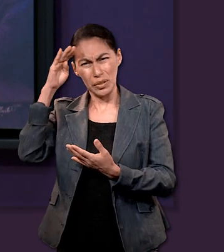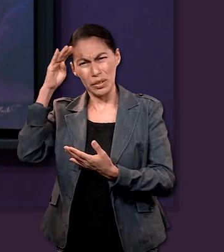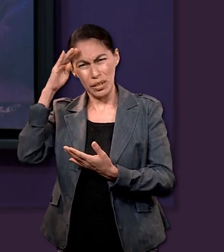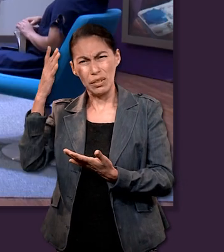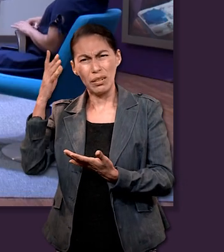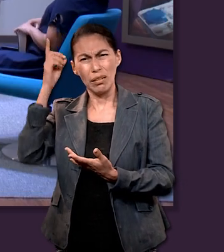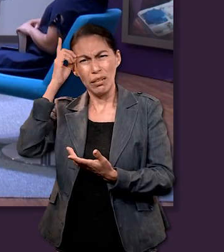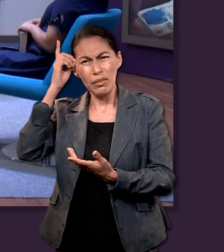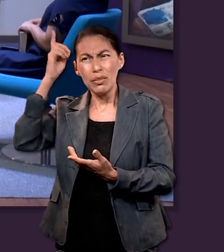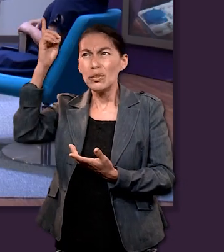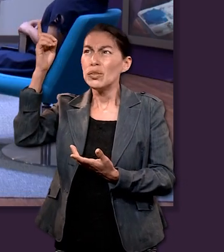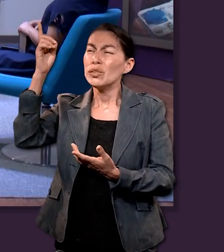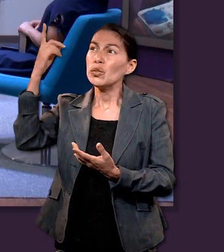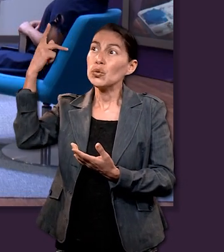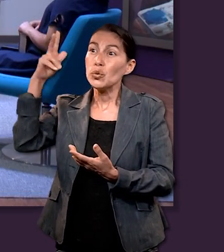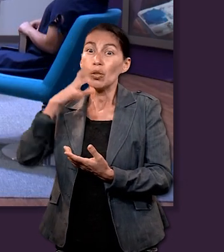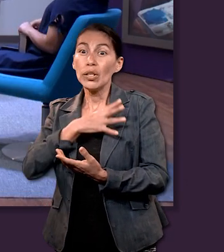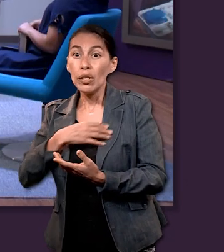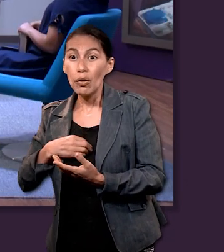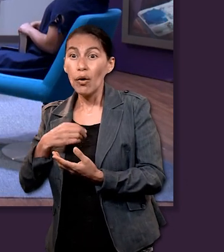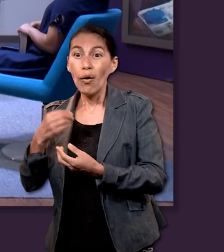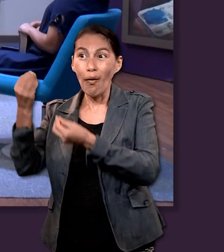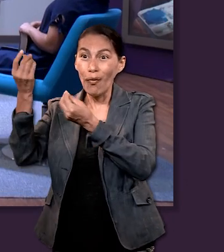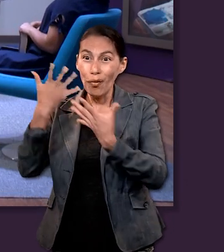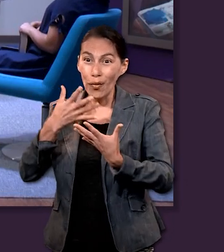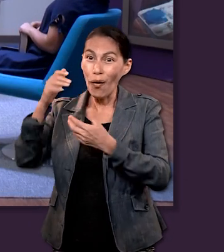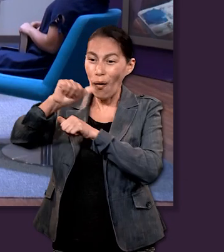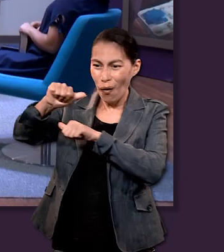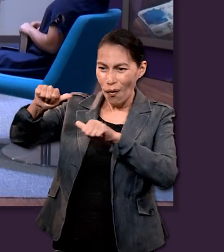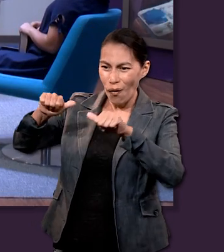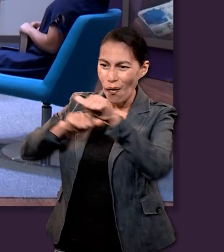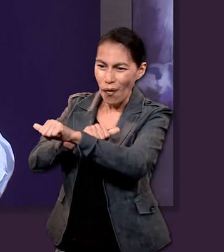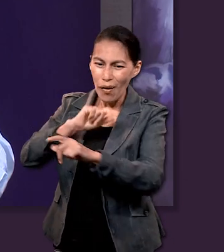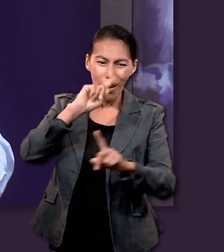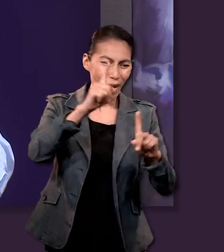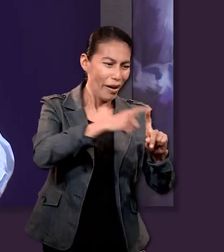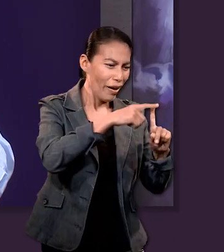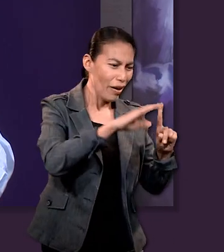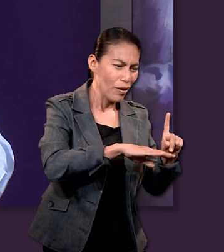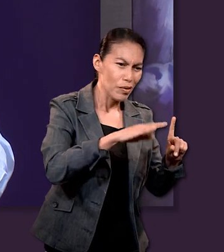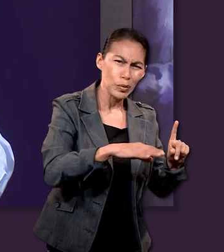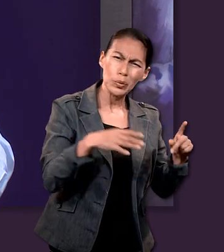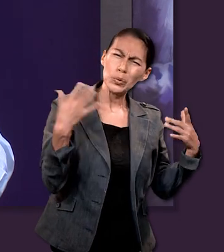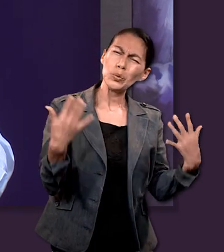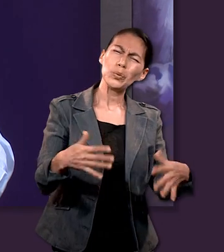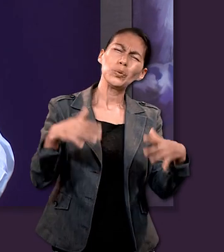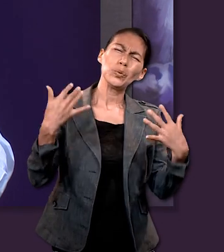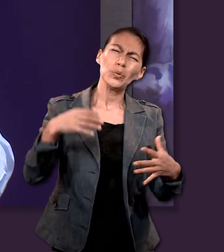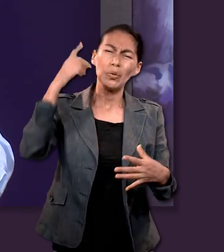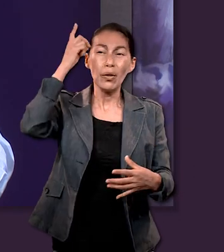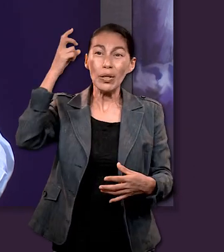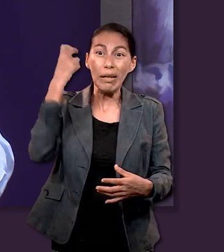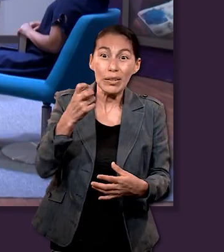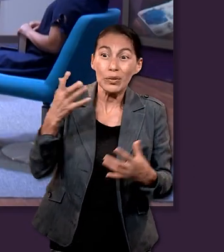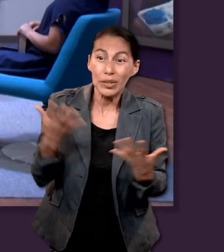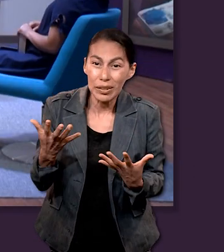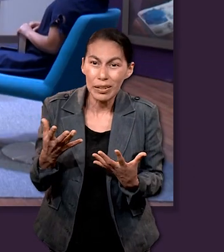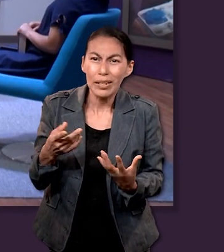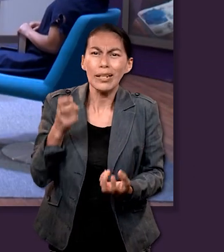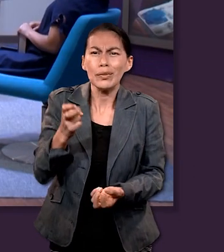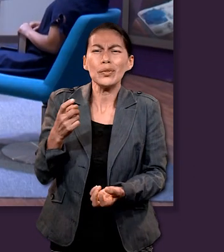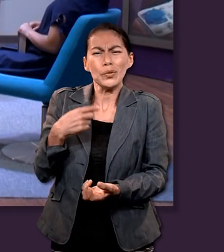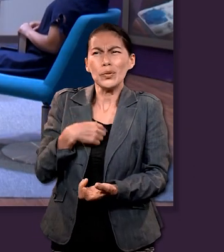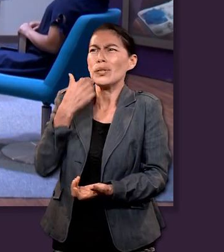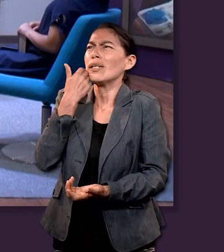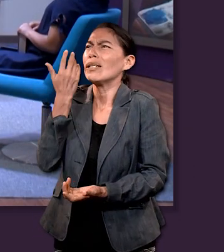envió a su Hijo y no hay mayor dádiva que esa, ¿no? Cristo quien vino a morir por nosotros. Entonces, si Él hizo eso por nosotros,